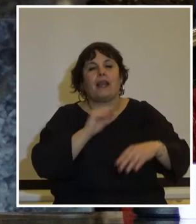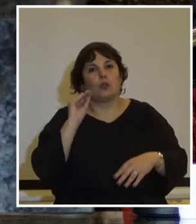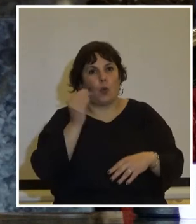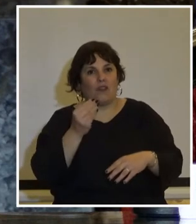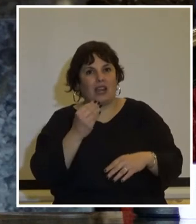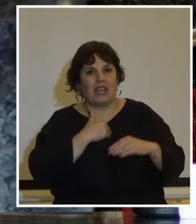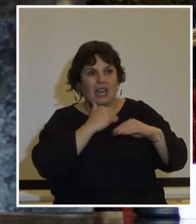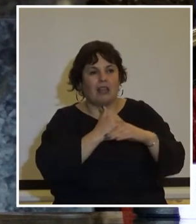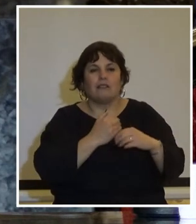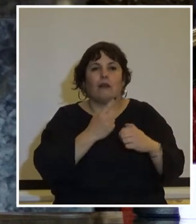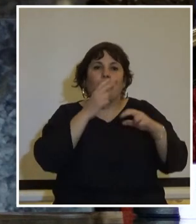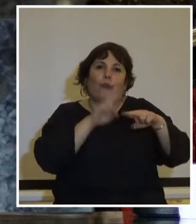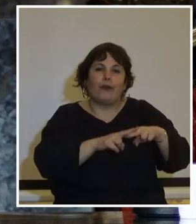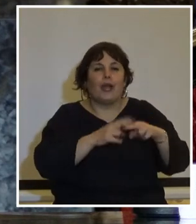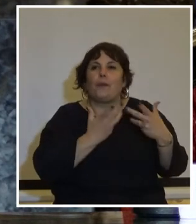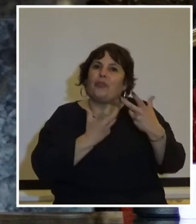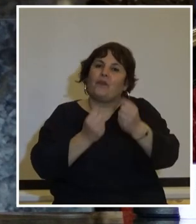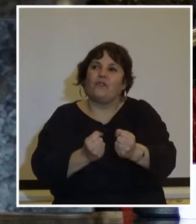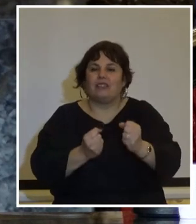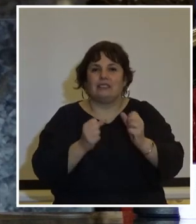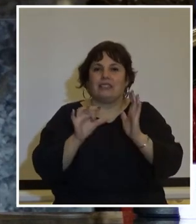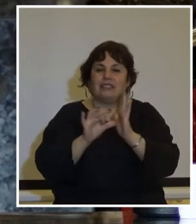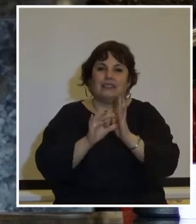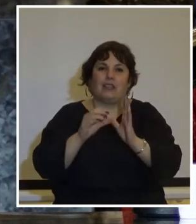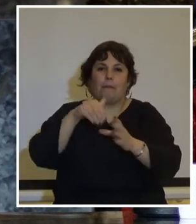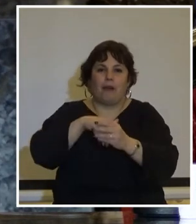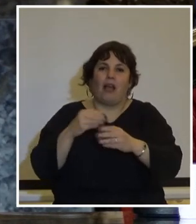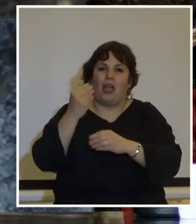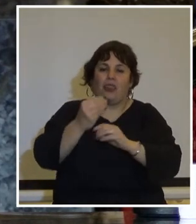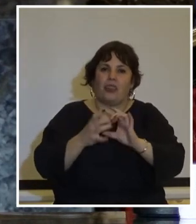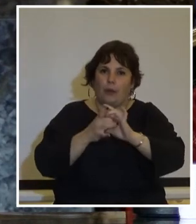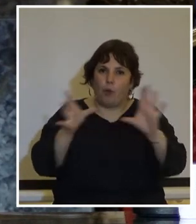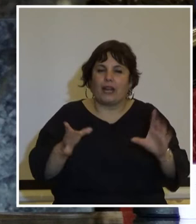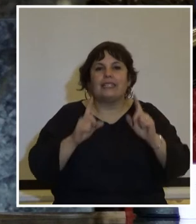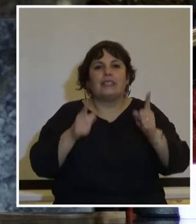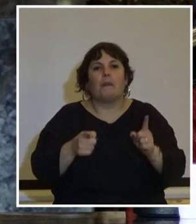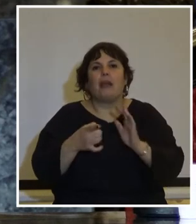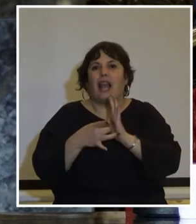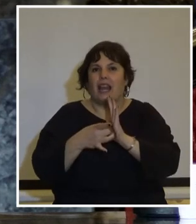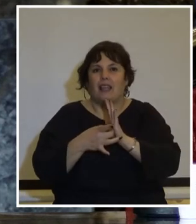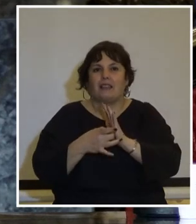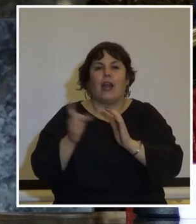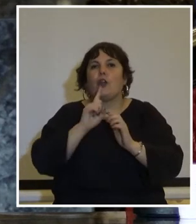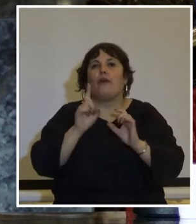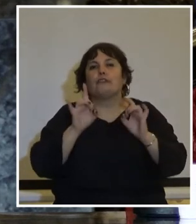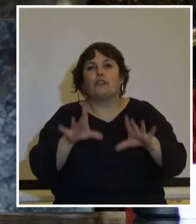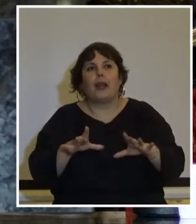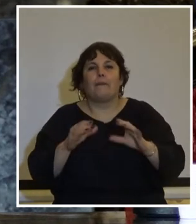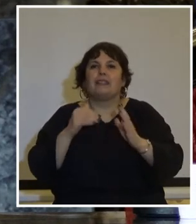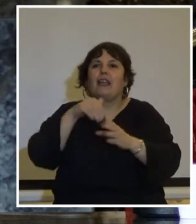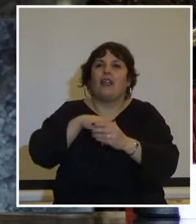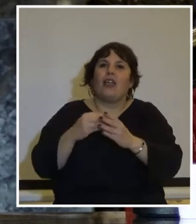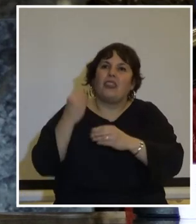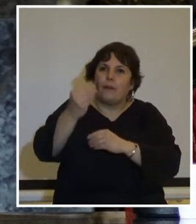que dieron su vida en defensa de la democracia y sobre todo también la calidad de la misma porque no es solo tener democracia sino